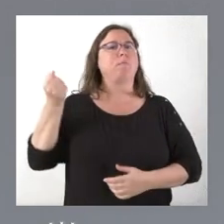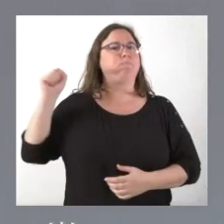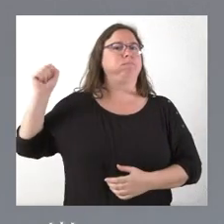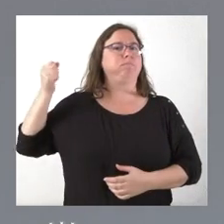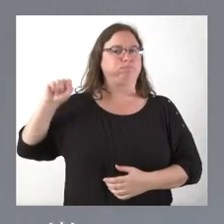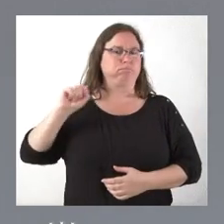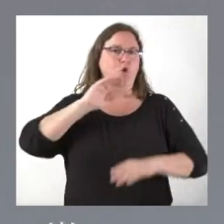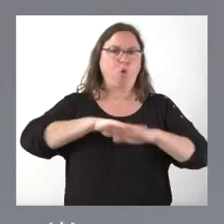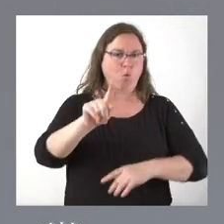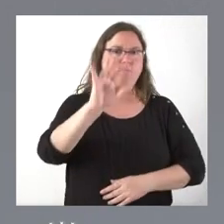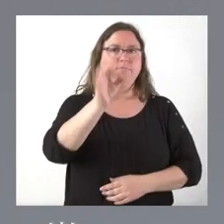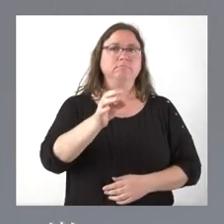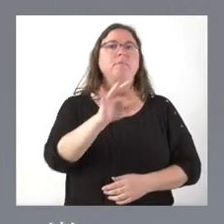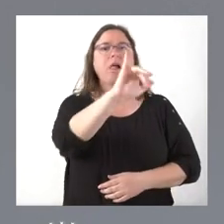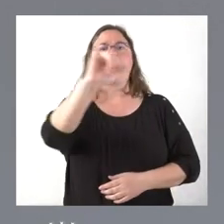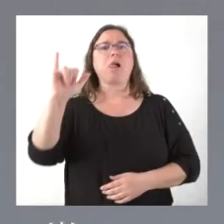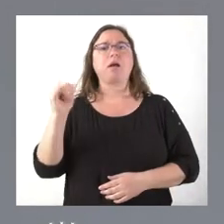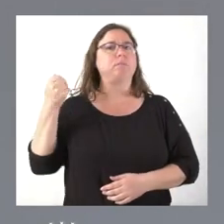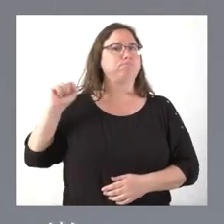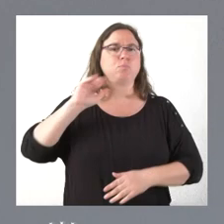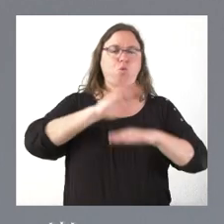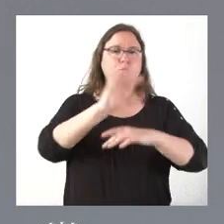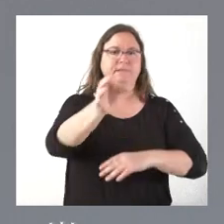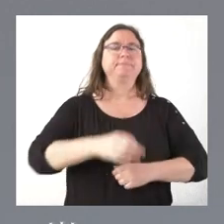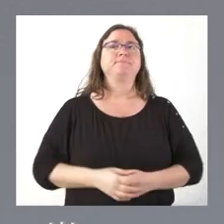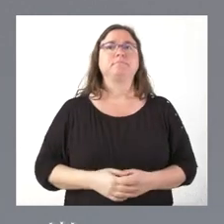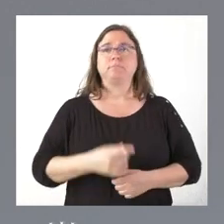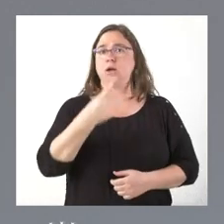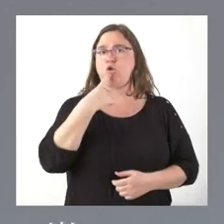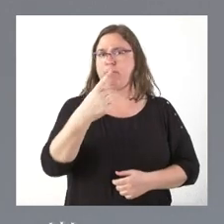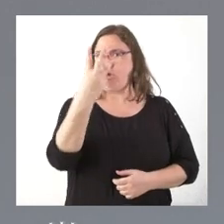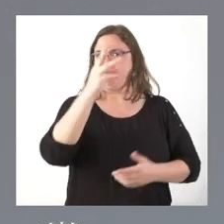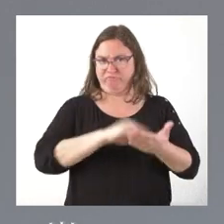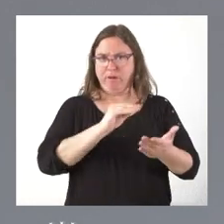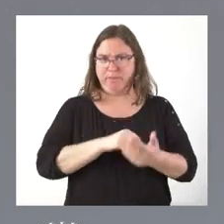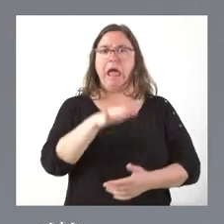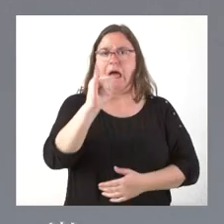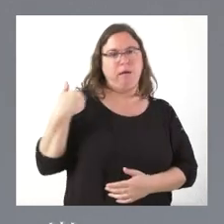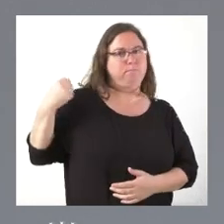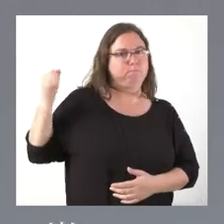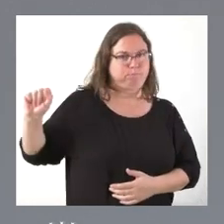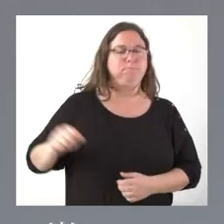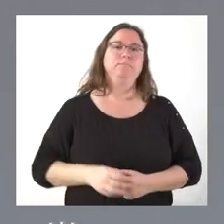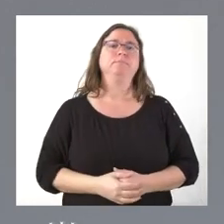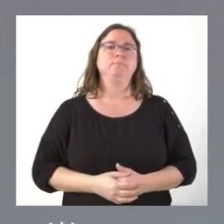hay incumplimientos, y lo digo por tercera vez, hay incumplimientos.